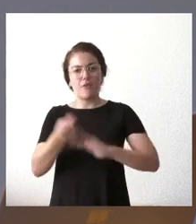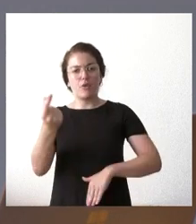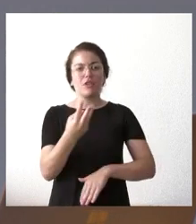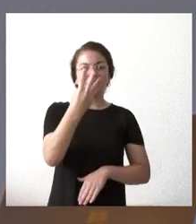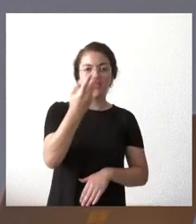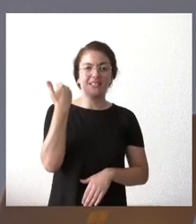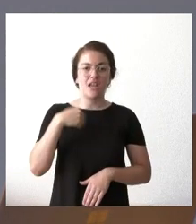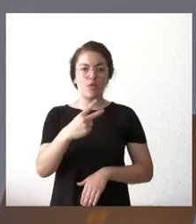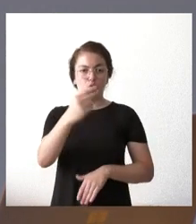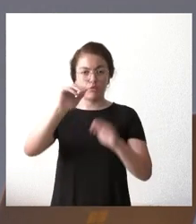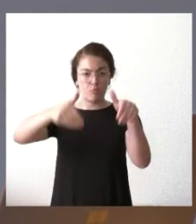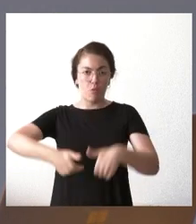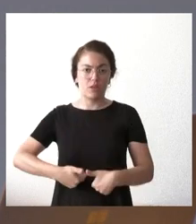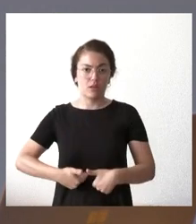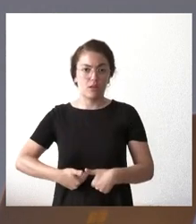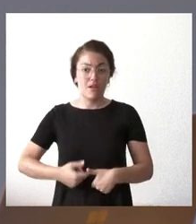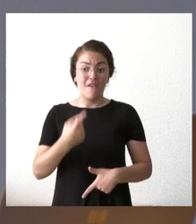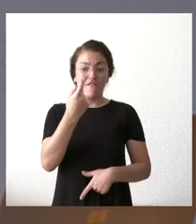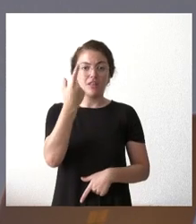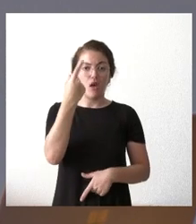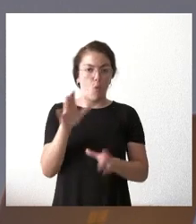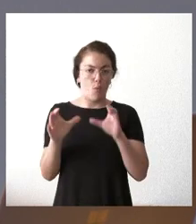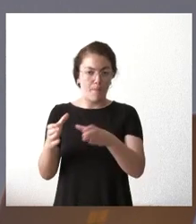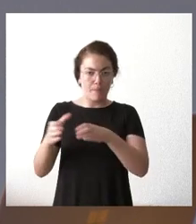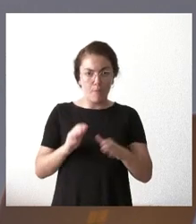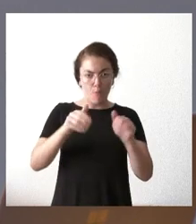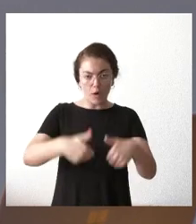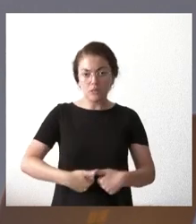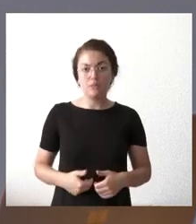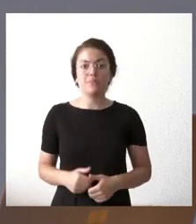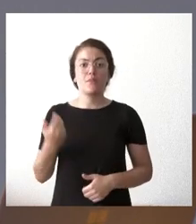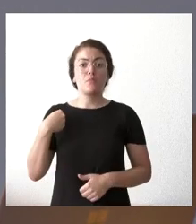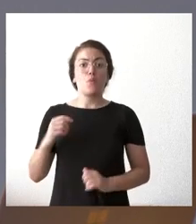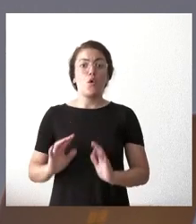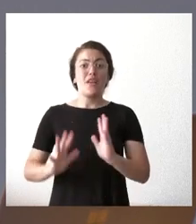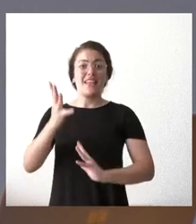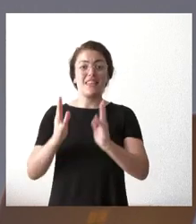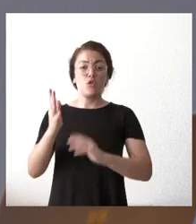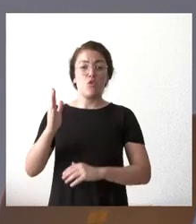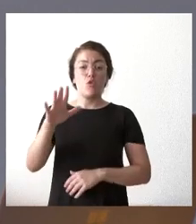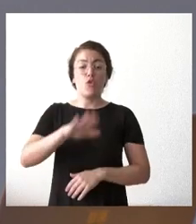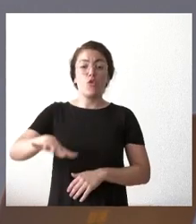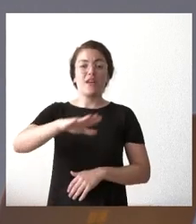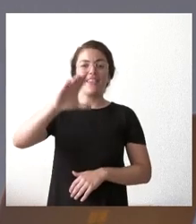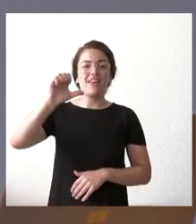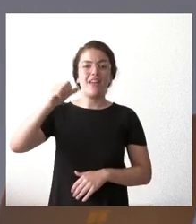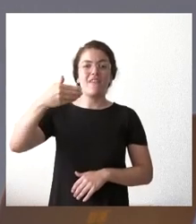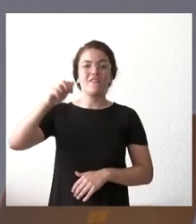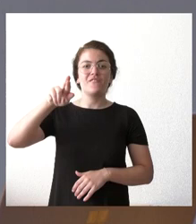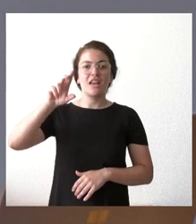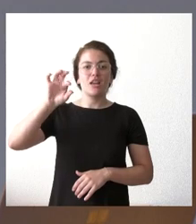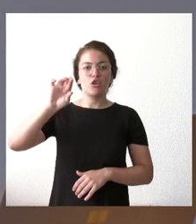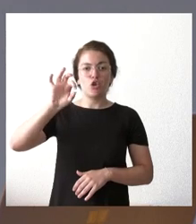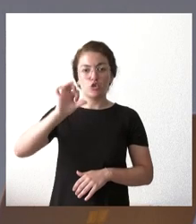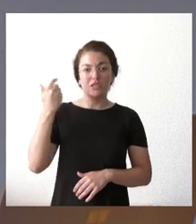ya dos realojos, falta una localidad por realojar. En el incendio de Cebreros es una población evacuada que posiblemente hoy vuelva